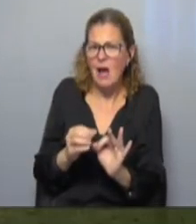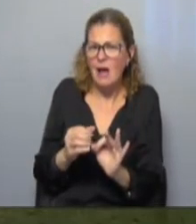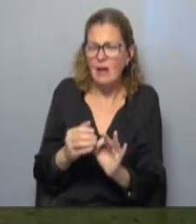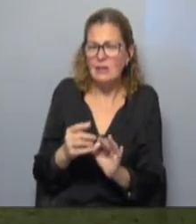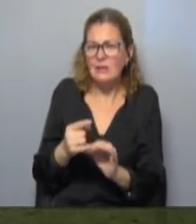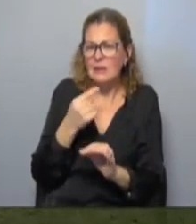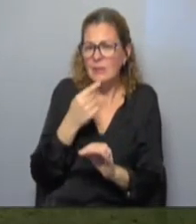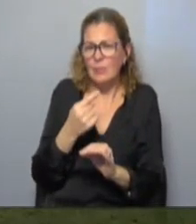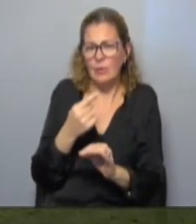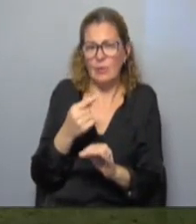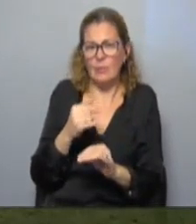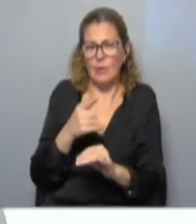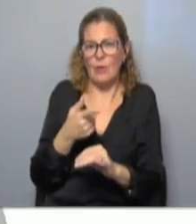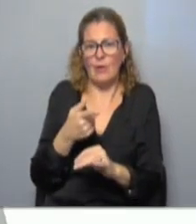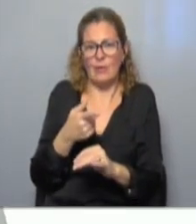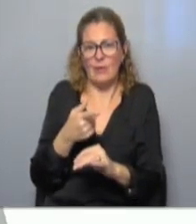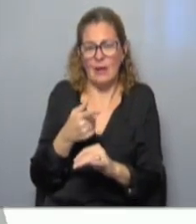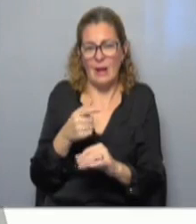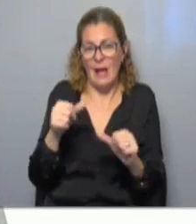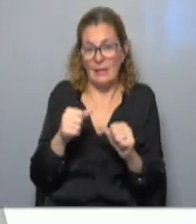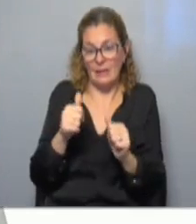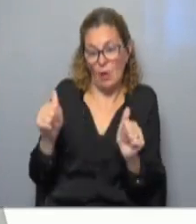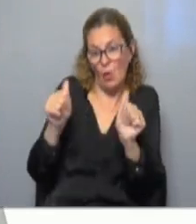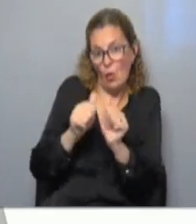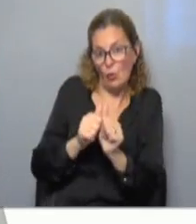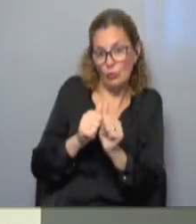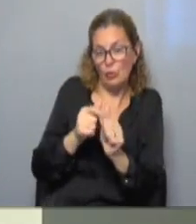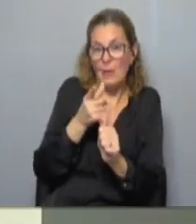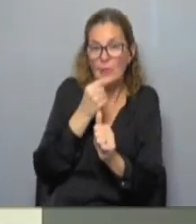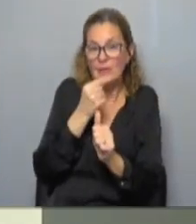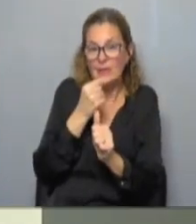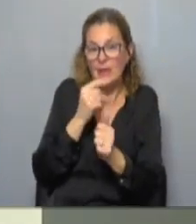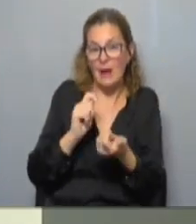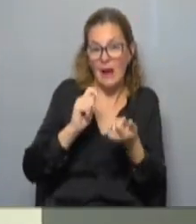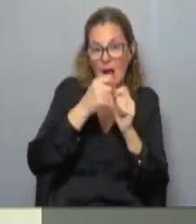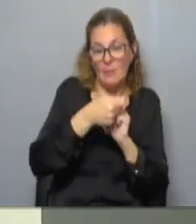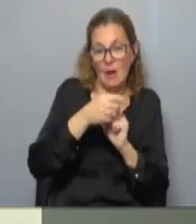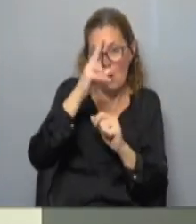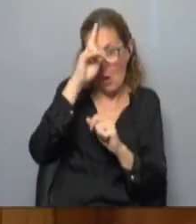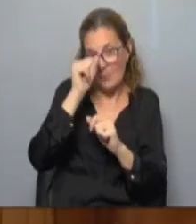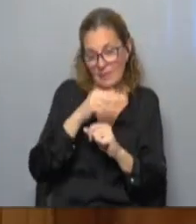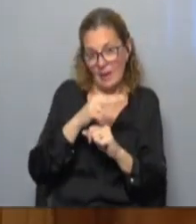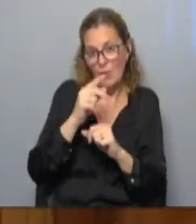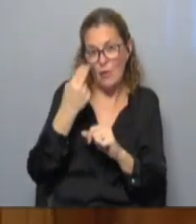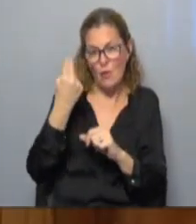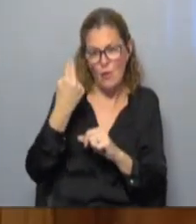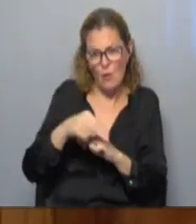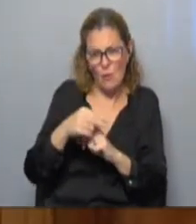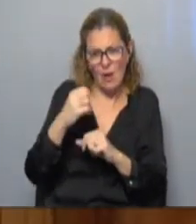que decidimos que era el momento de ir con ella en el patrullero y hacer el traslado al Pereira nunca fue una ambulancia al lugar